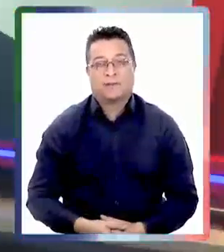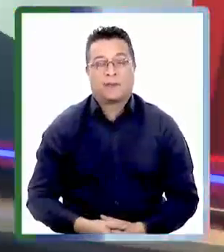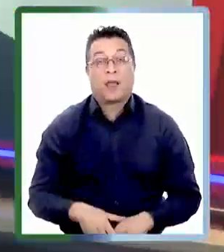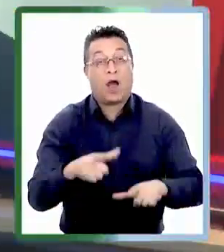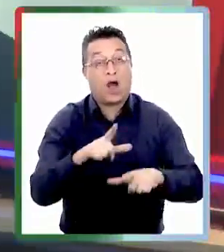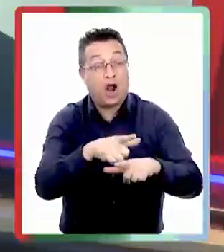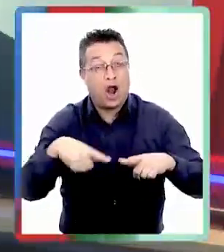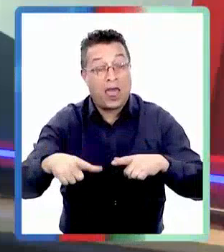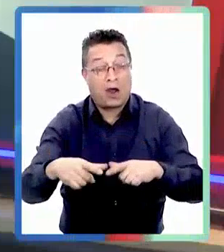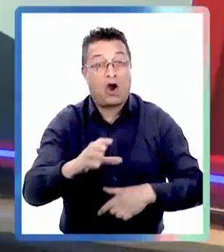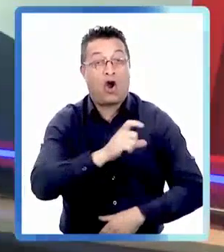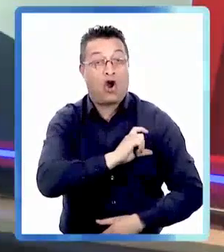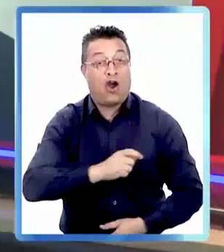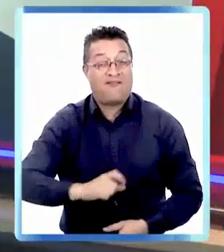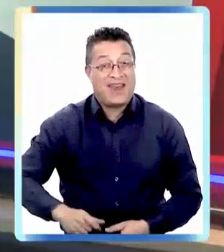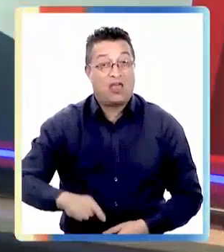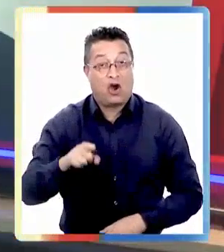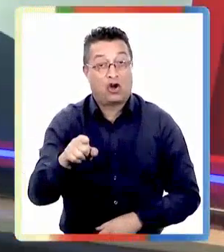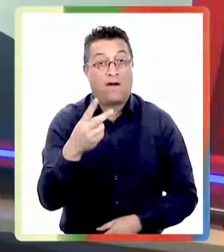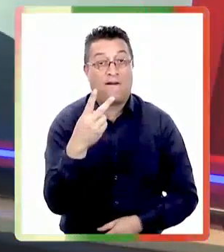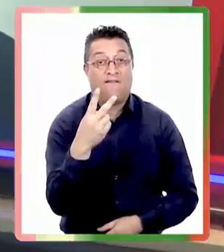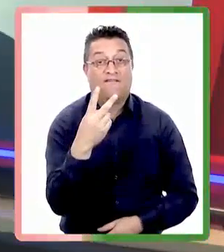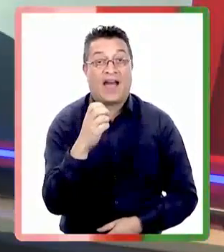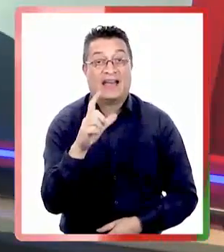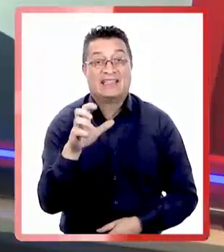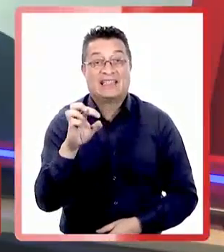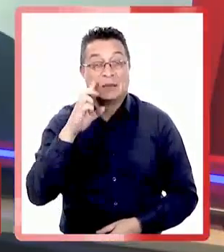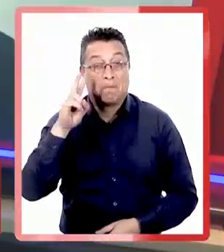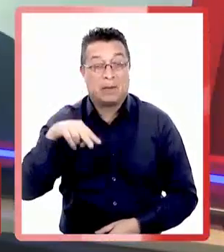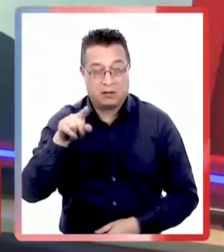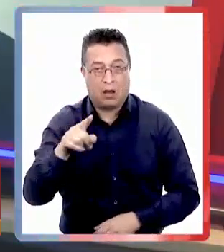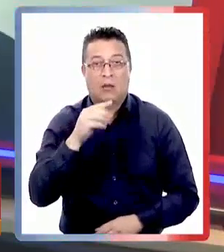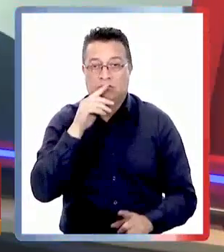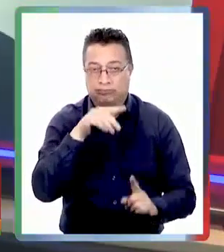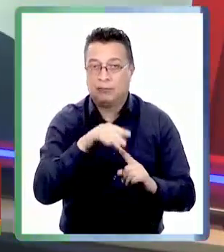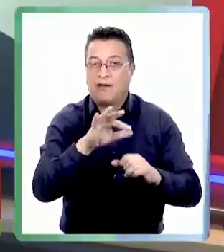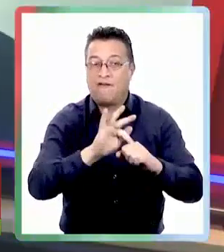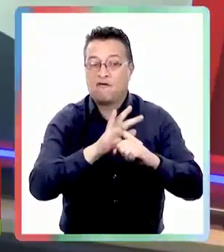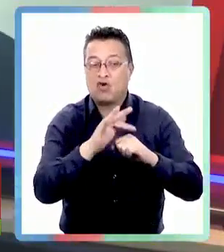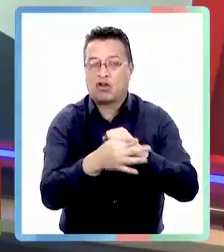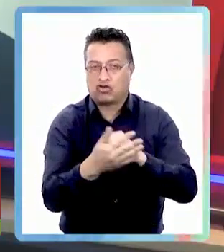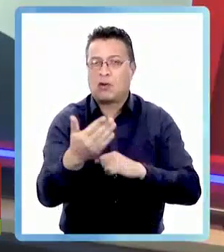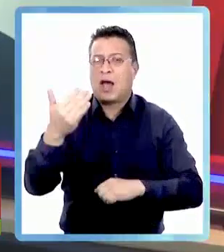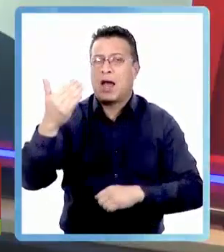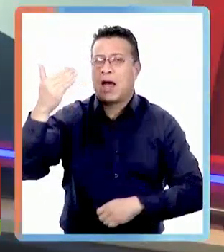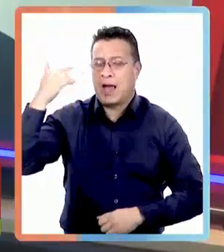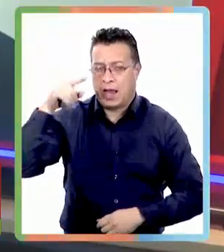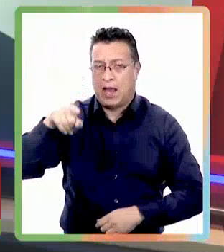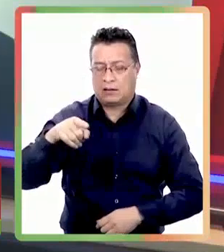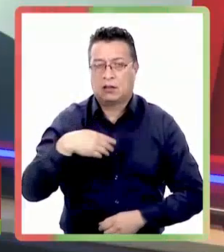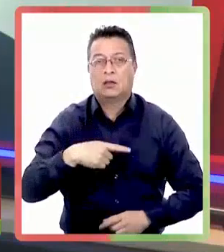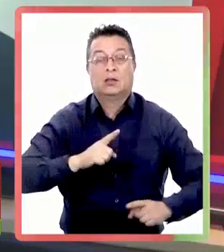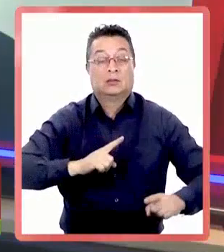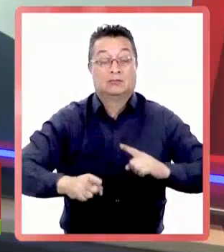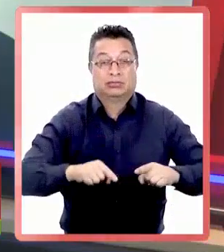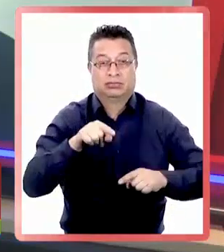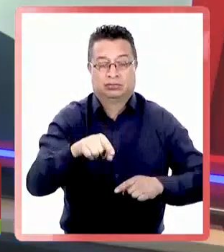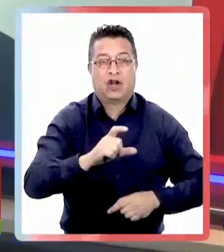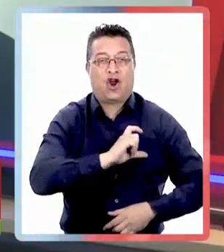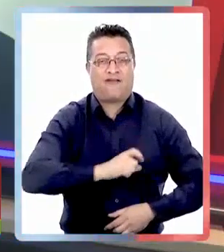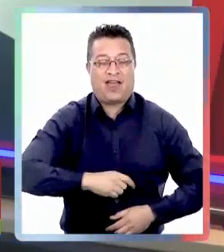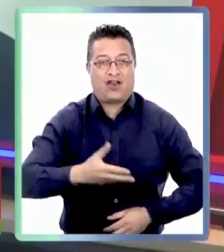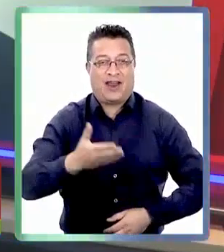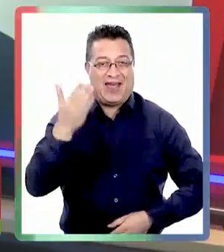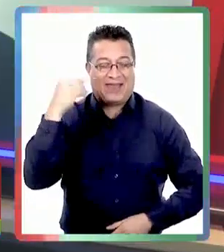En Los Lagos, el gobernador Patricio Vallespín fue foco de críticas porque una fundación que históricamente es presidida por el